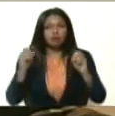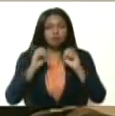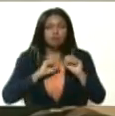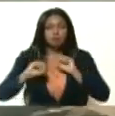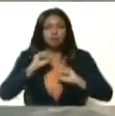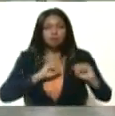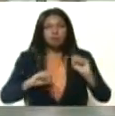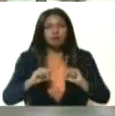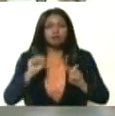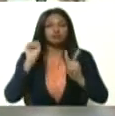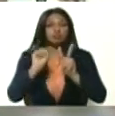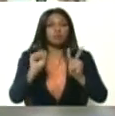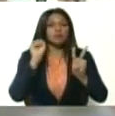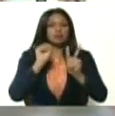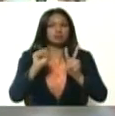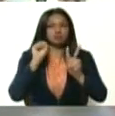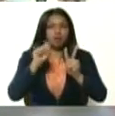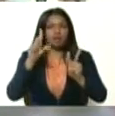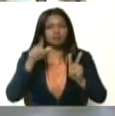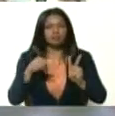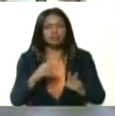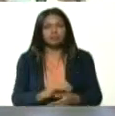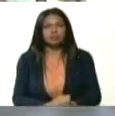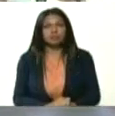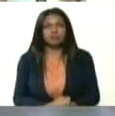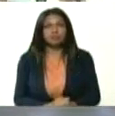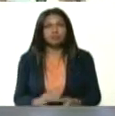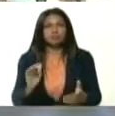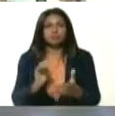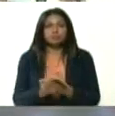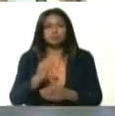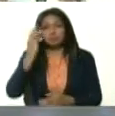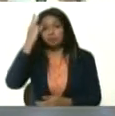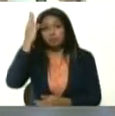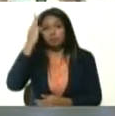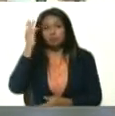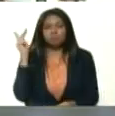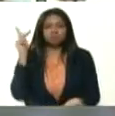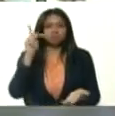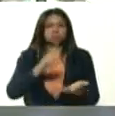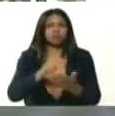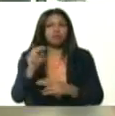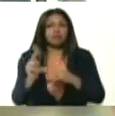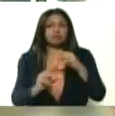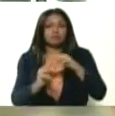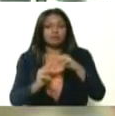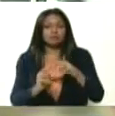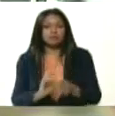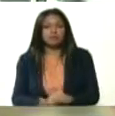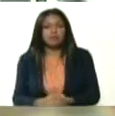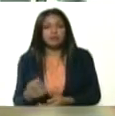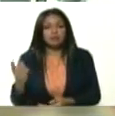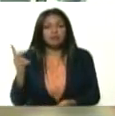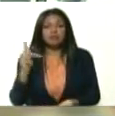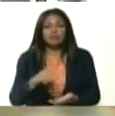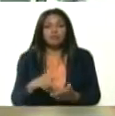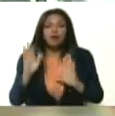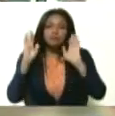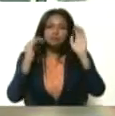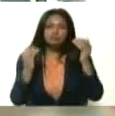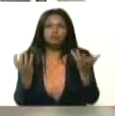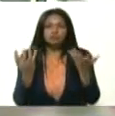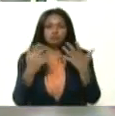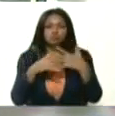el movimiento Somos Venezuela, allí se encuentra el compañero Mervin Maldonado. Y bueno, estamos en la atención integral